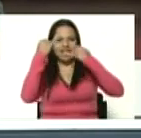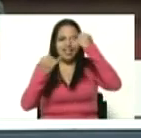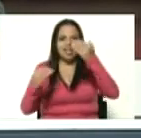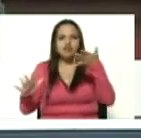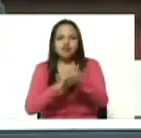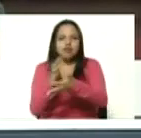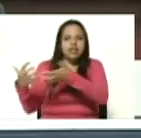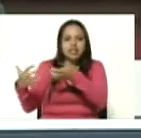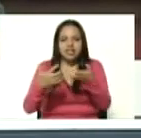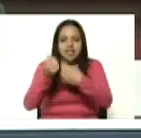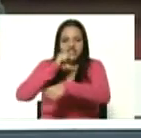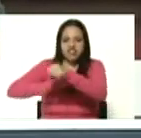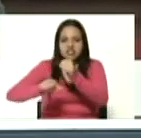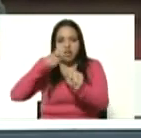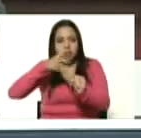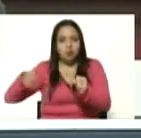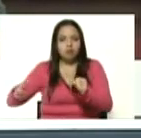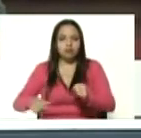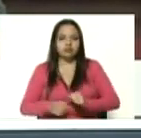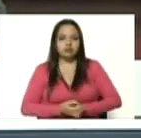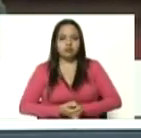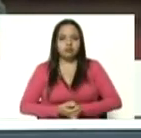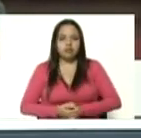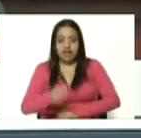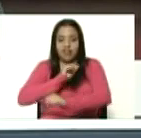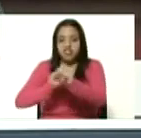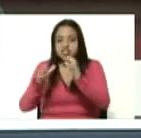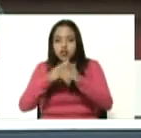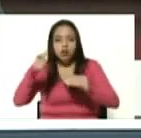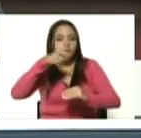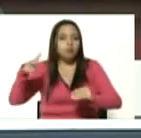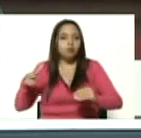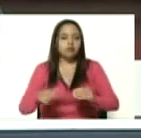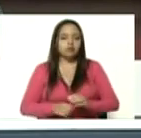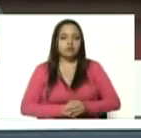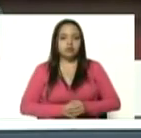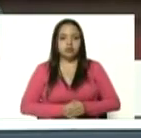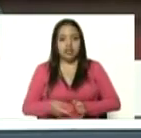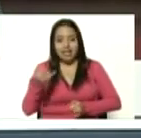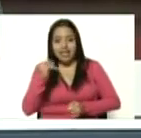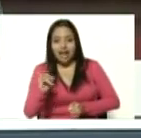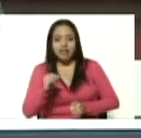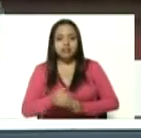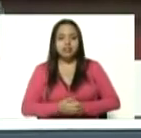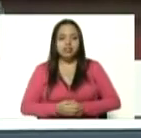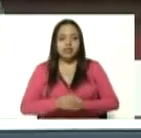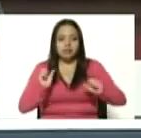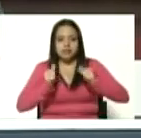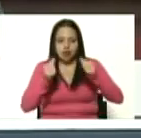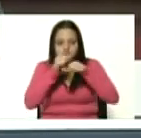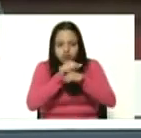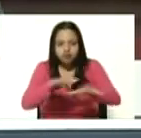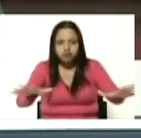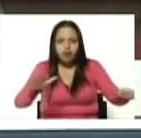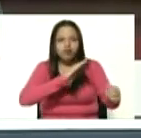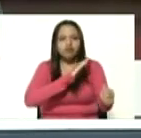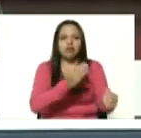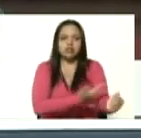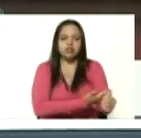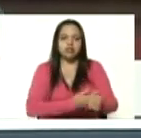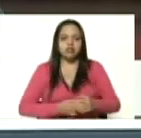todo el pueblo no hay otra es la guerra de todo el pueblo cuando se trate de desplegar nuestra fuerza contra